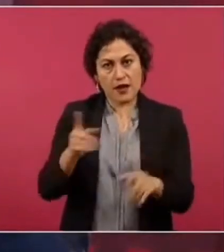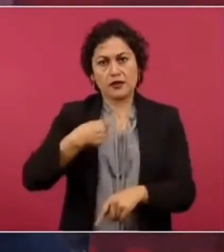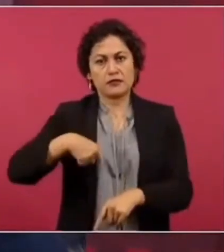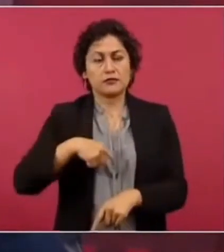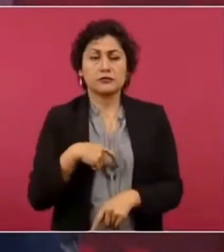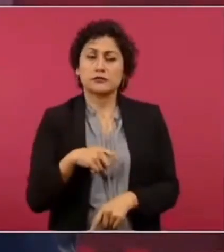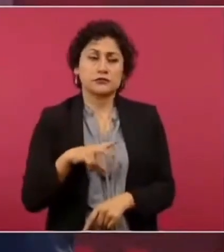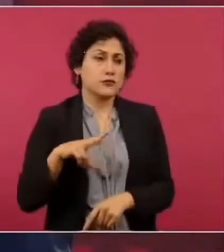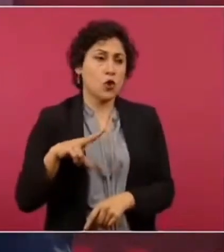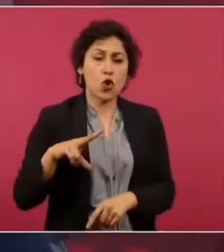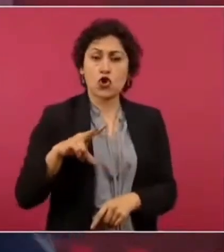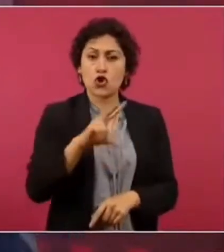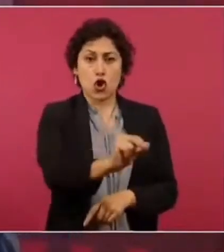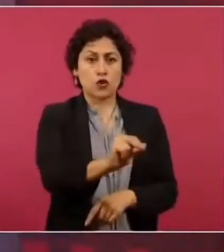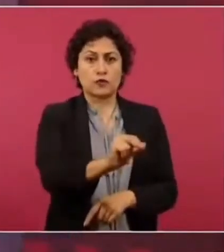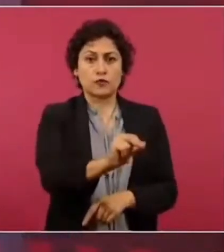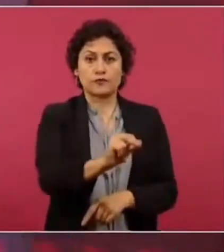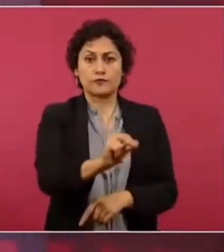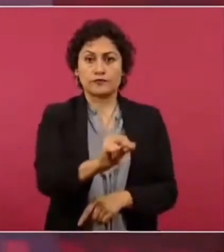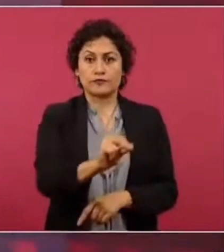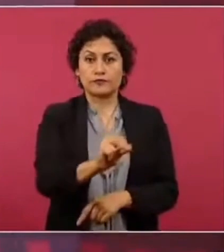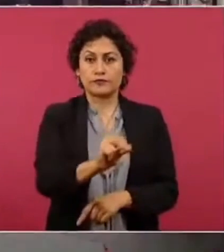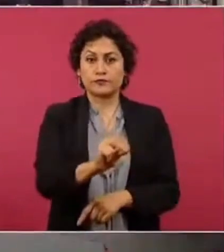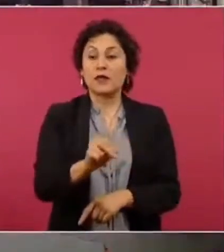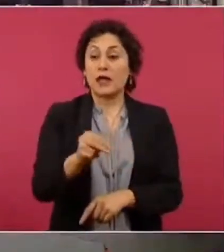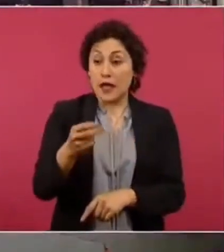Del gobierno de Chihuahua.